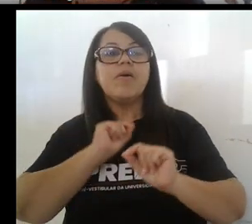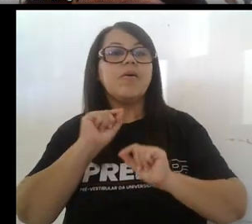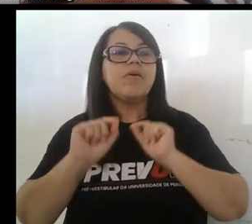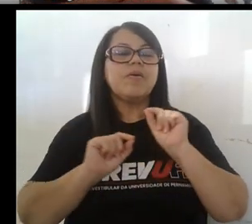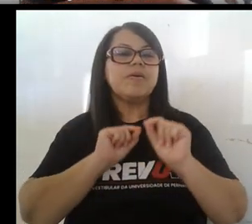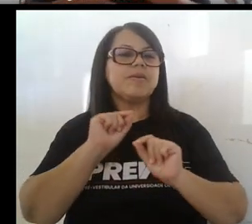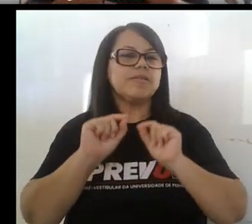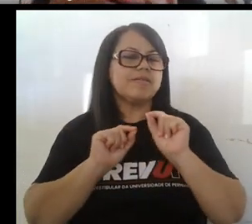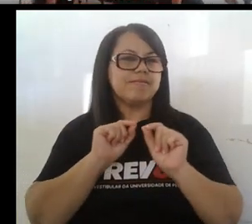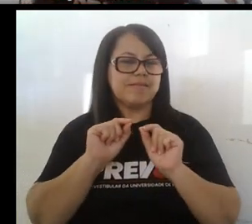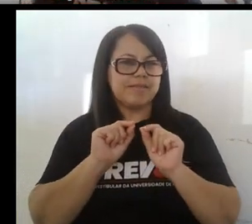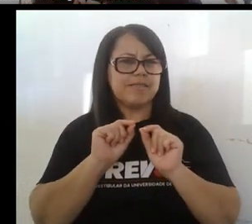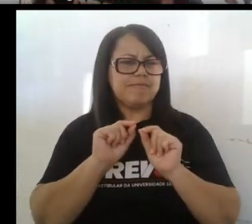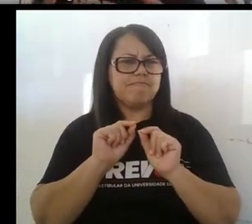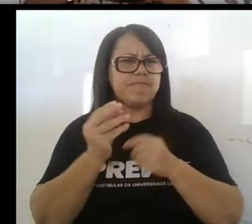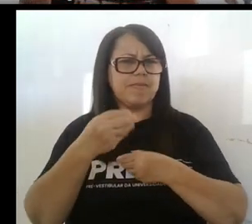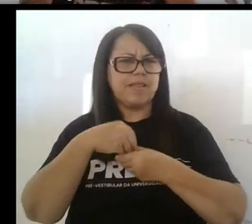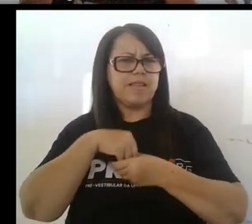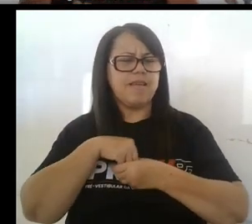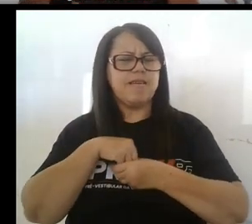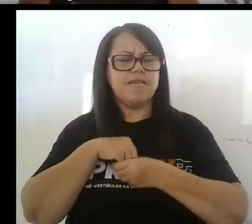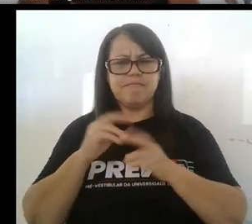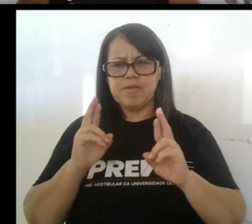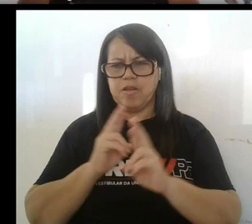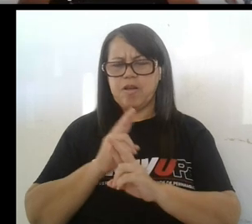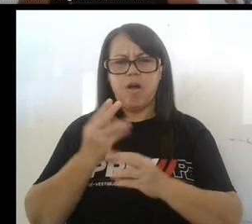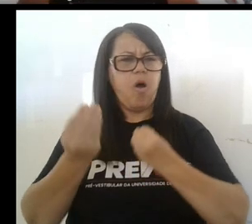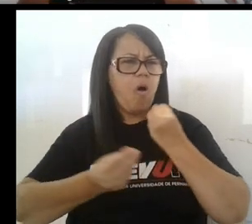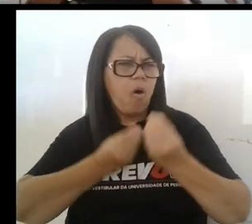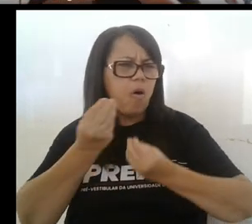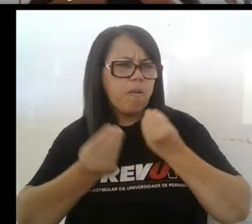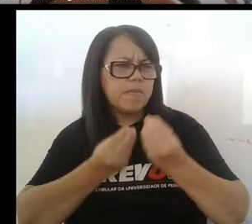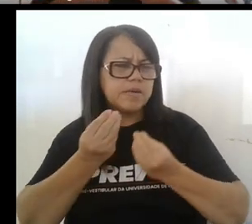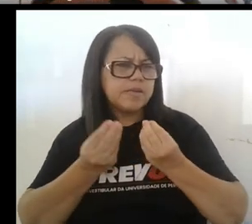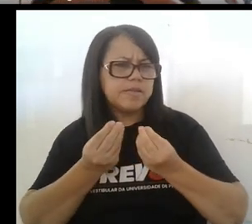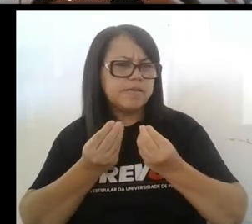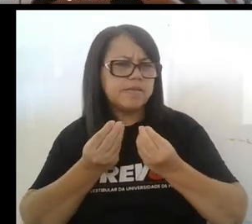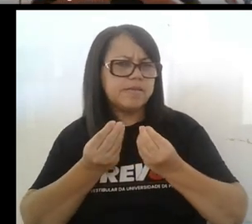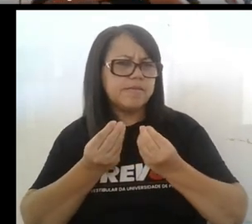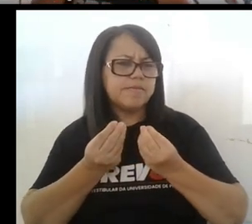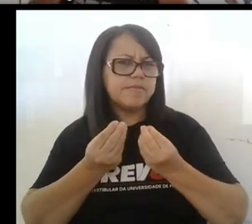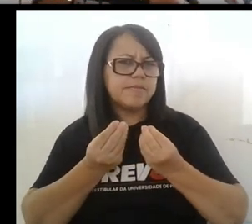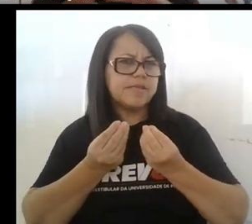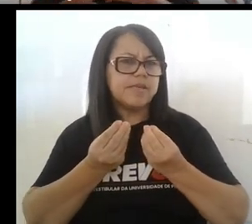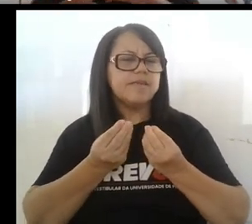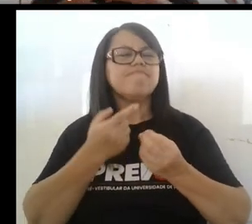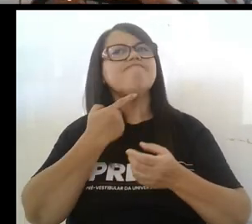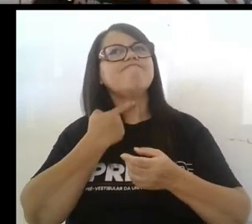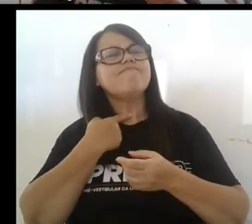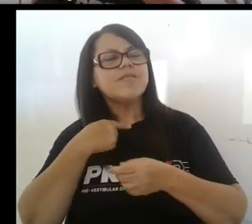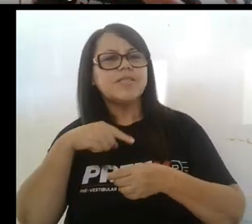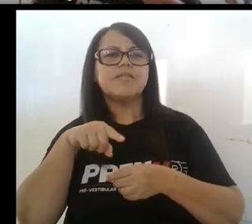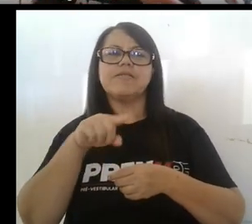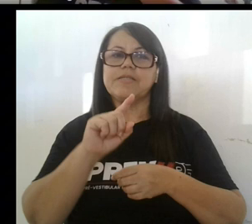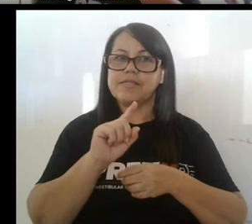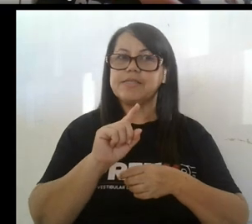esta autorrelación. ¿Cómo nos llevamos? Espero que no os llevéis como el perro